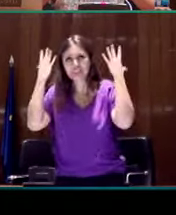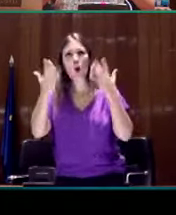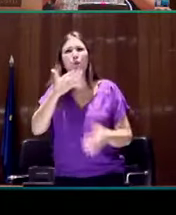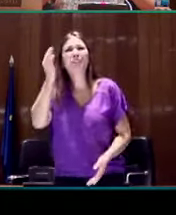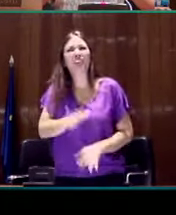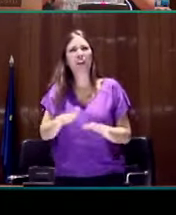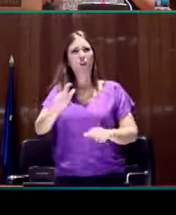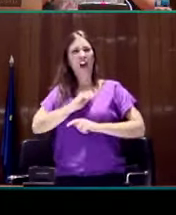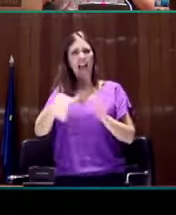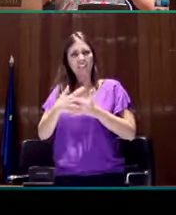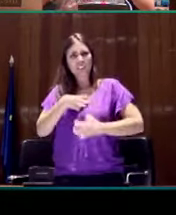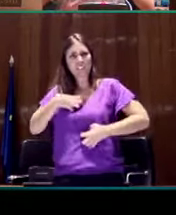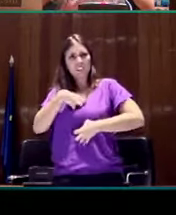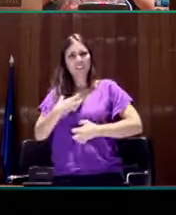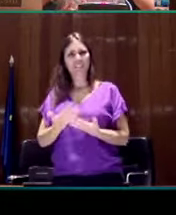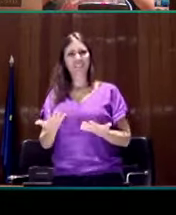desconcierto.